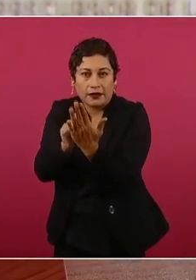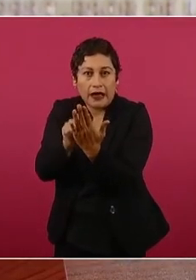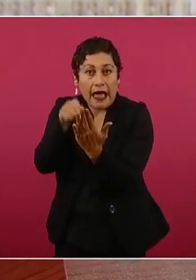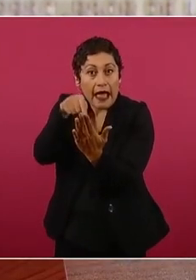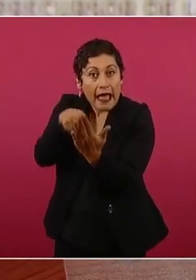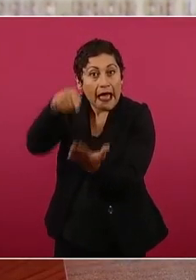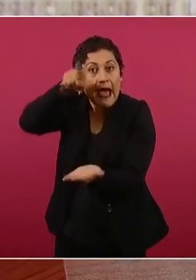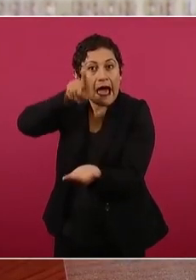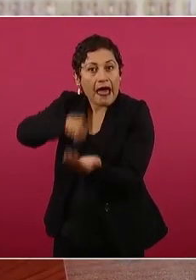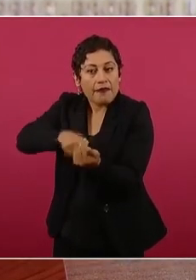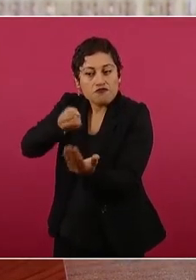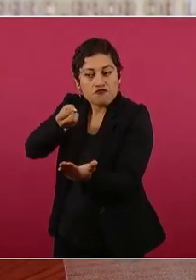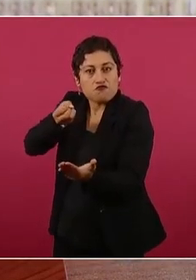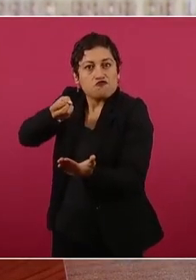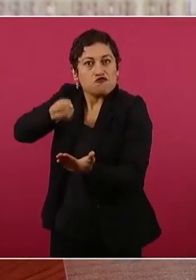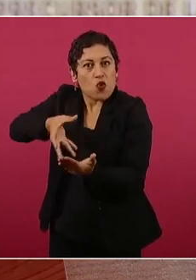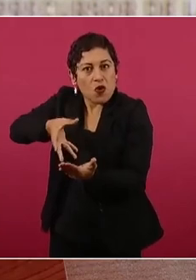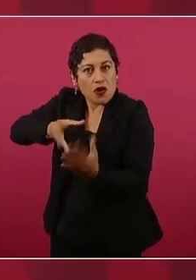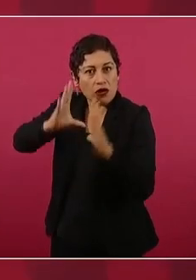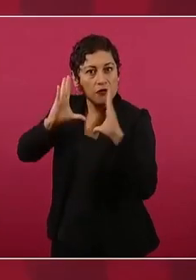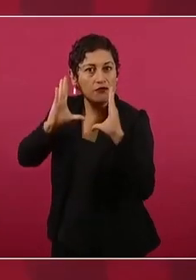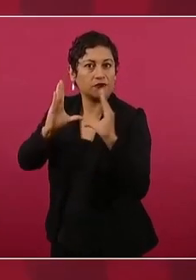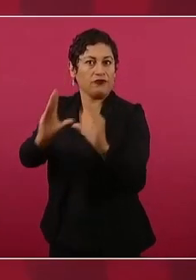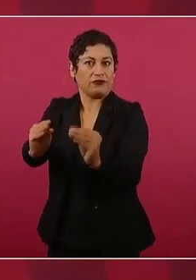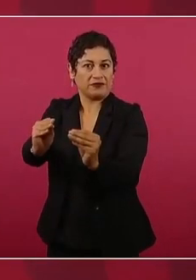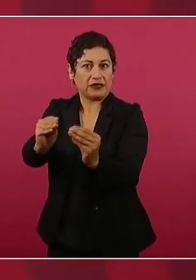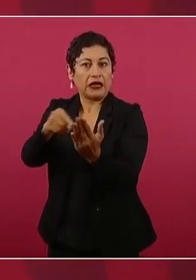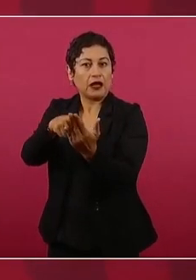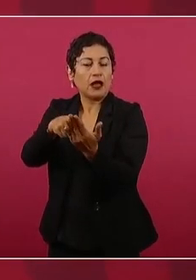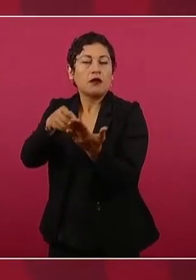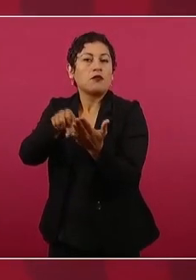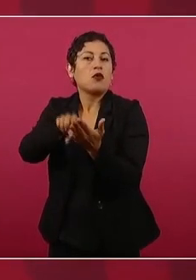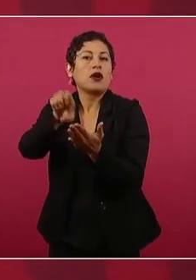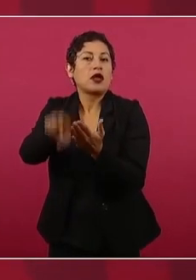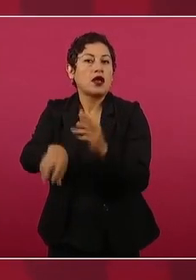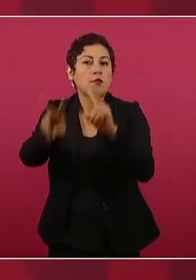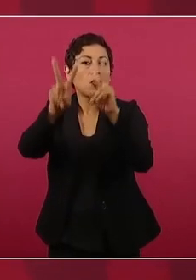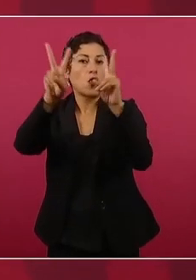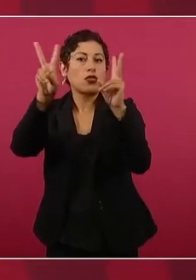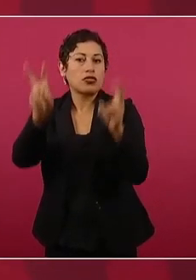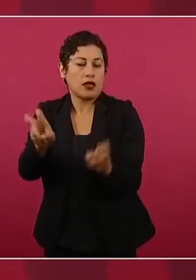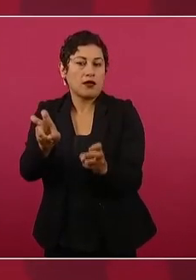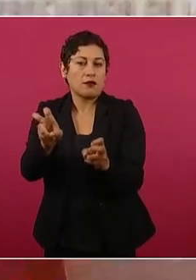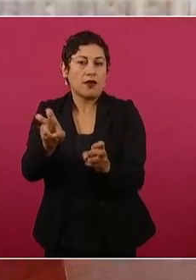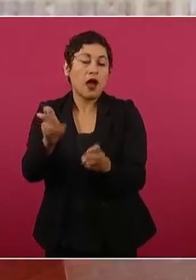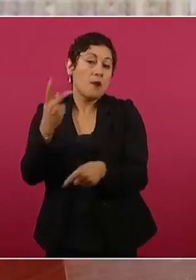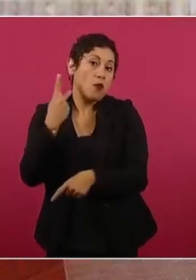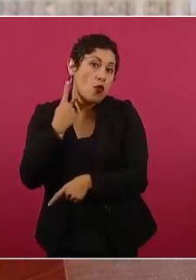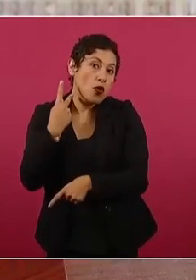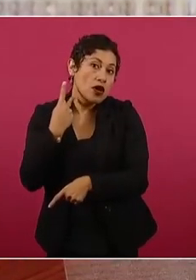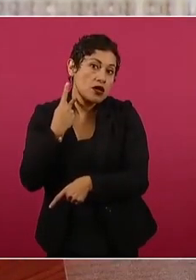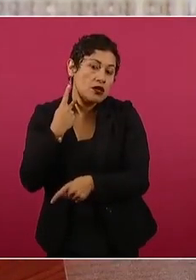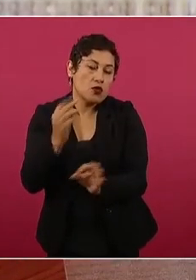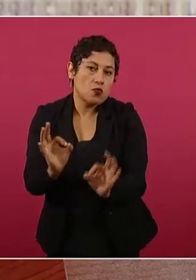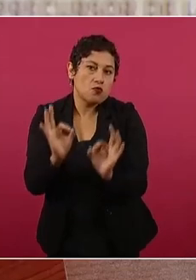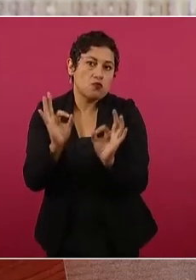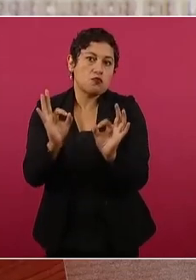para ser un buen político, para ser un buen periodista, para ser un buen ciudadano.